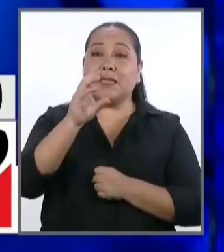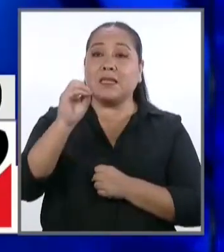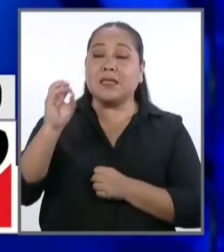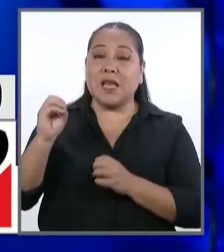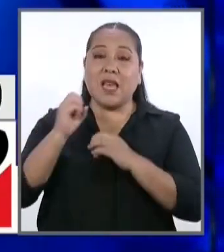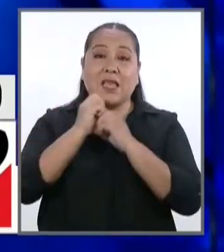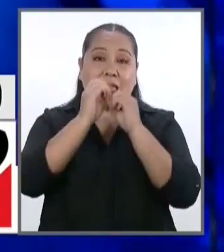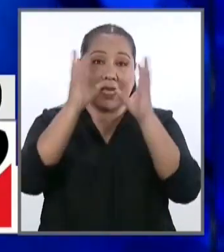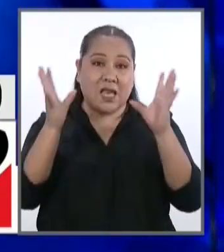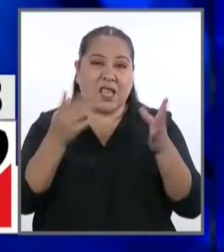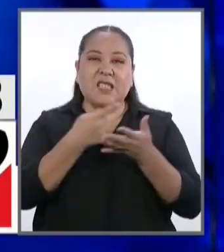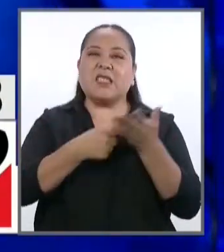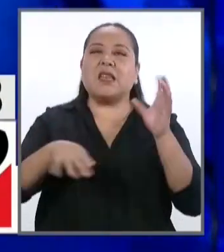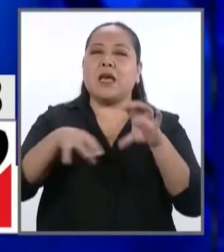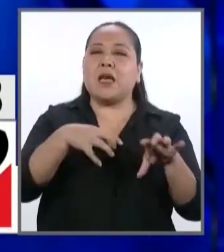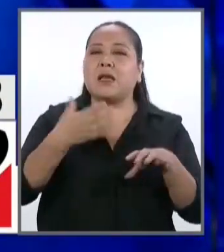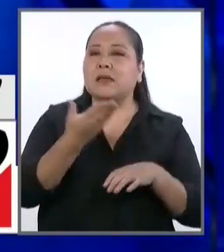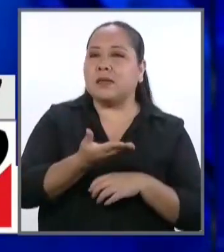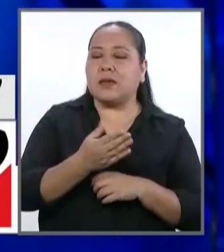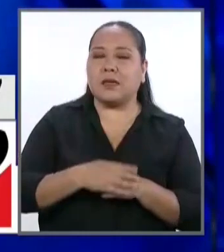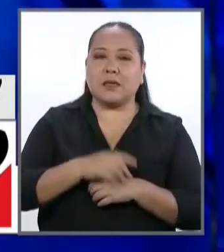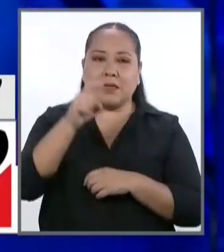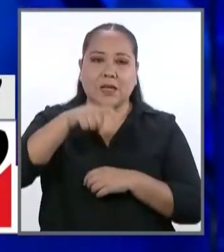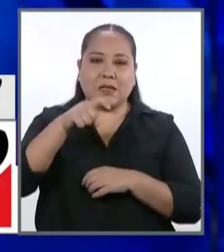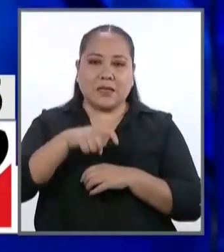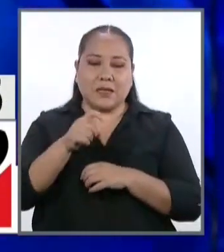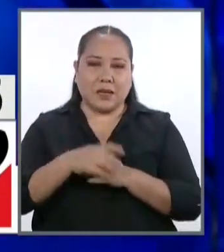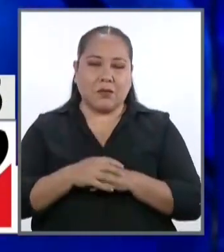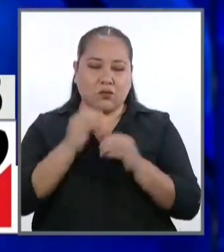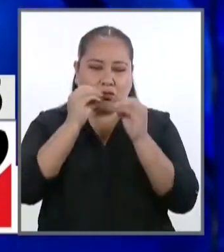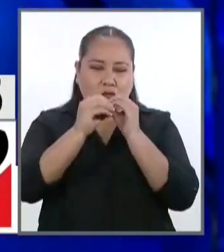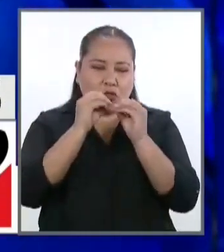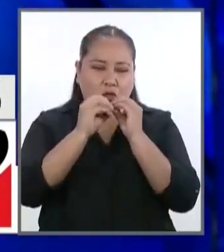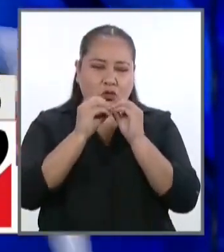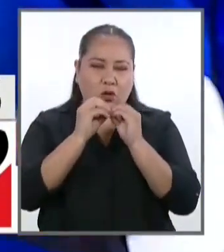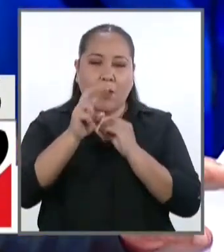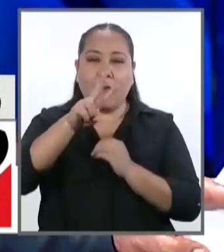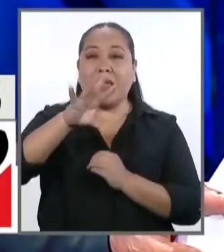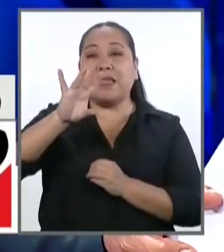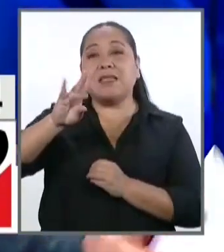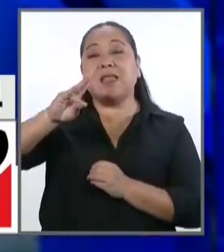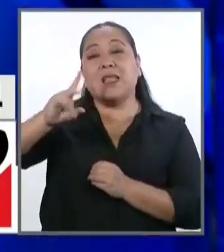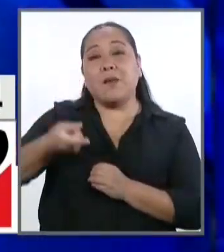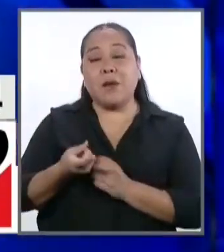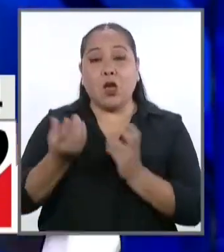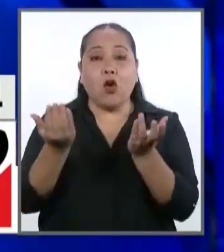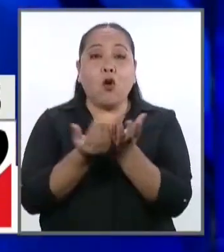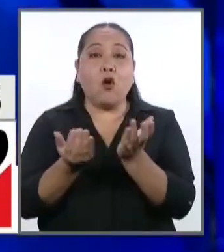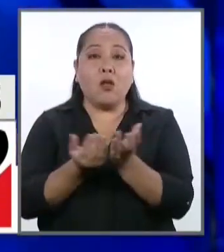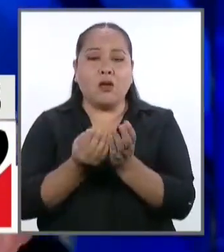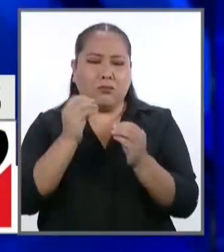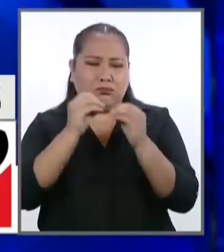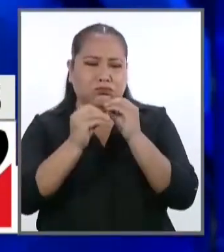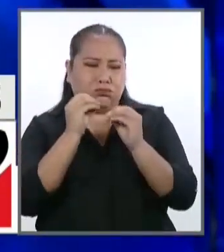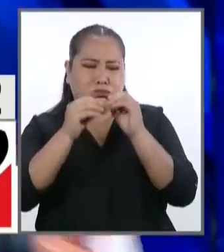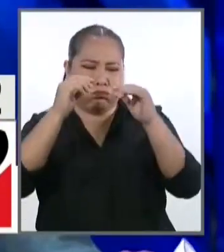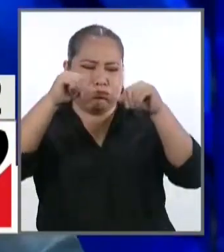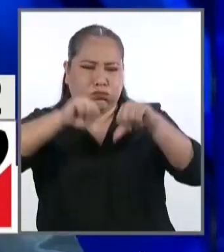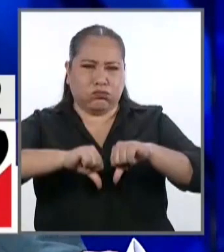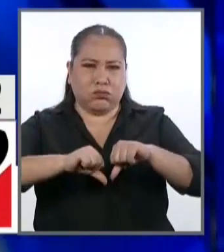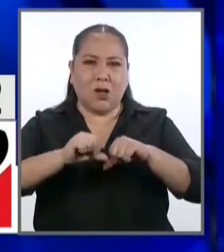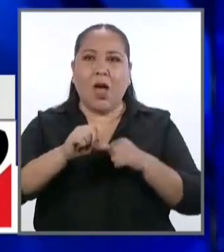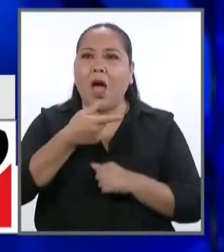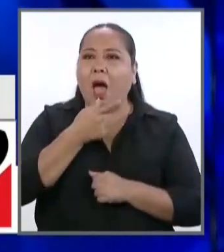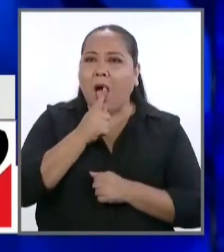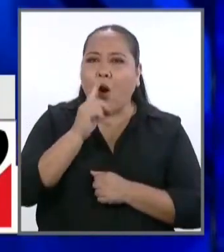¿qué tenemos que hacer? Tenemos que reconstruir los 27 mil colegios que están destruidos. No tienen agua, no tienen desagüe, no tienen nada.